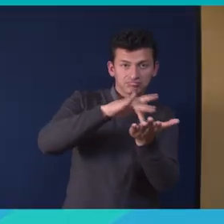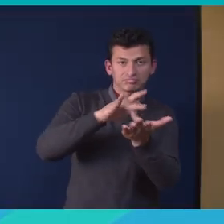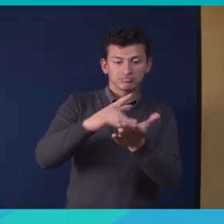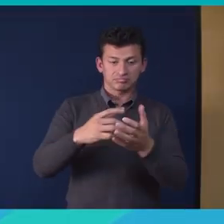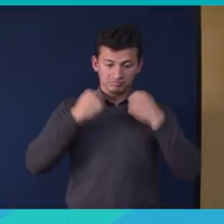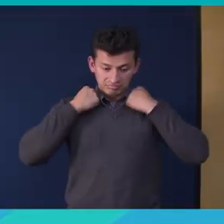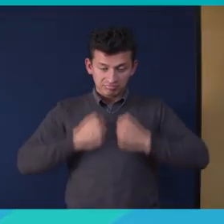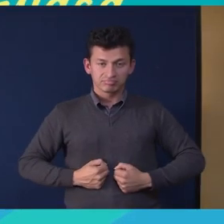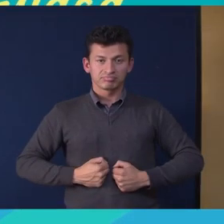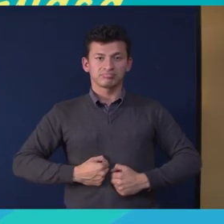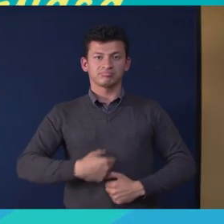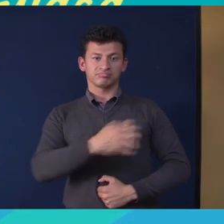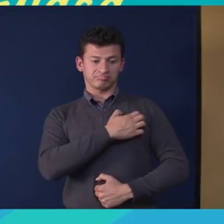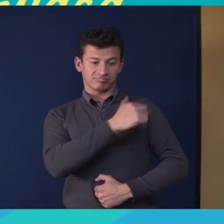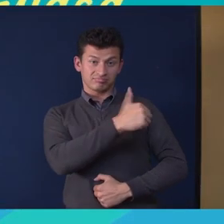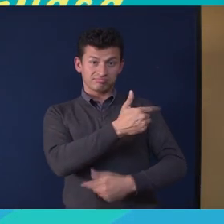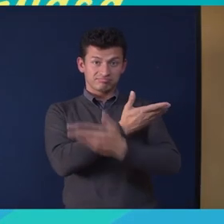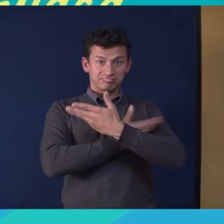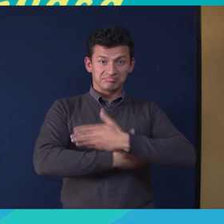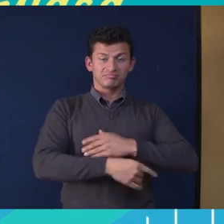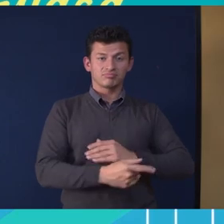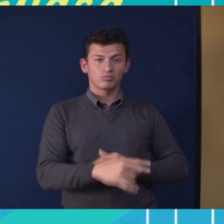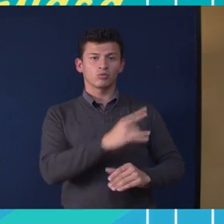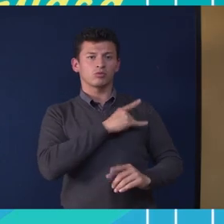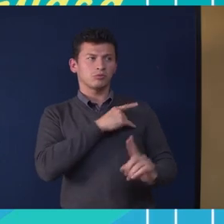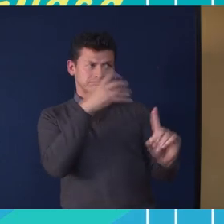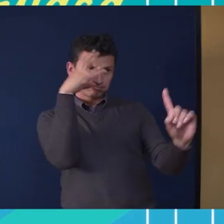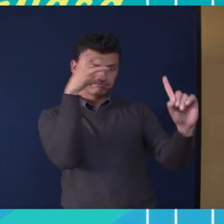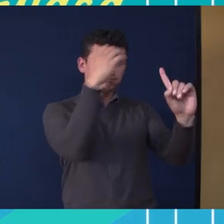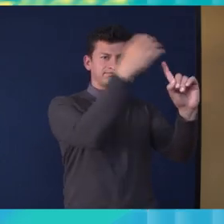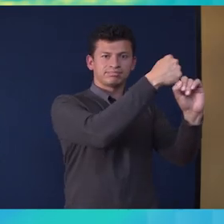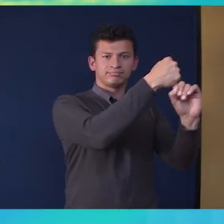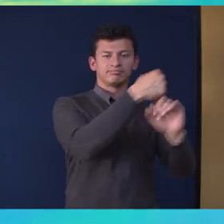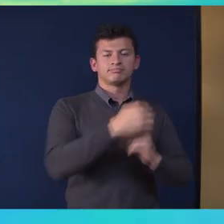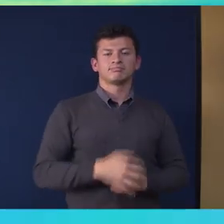Participa, ponte la 10, por la universidad que queremos.